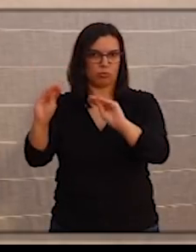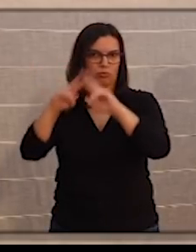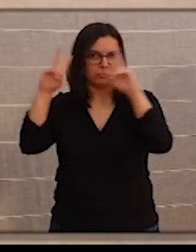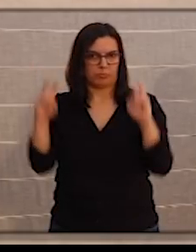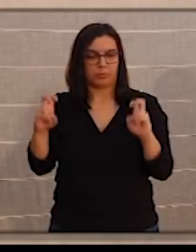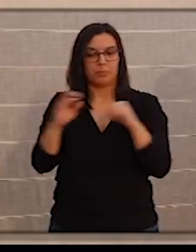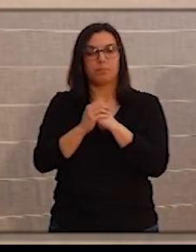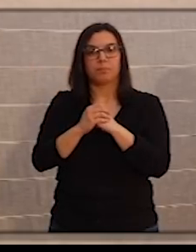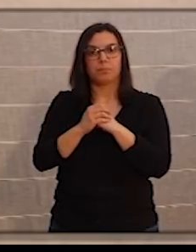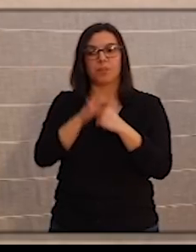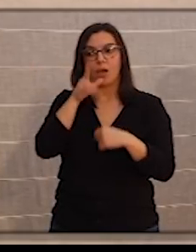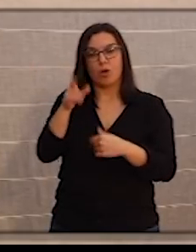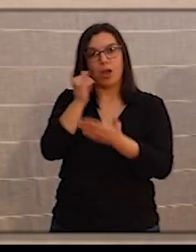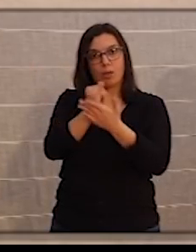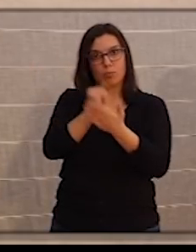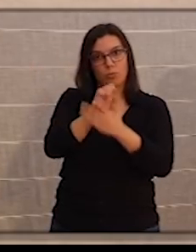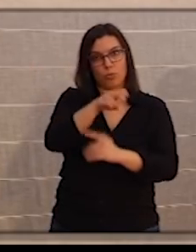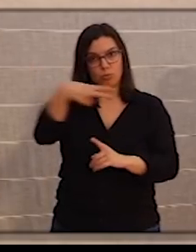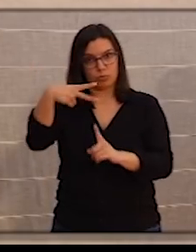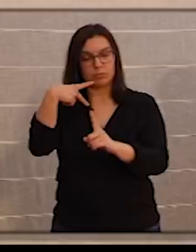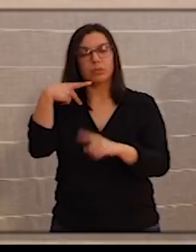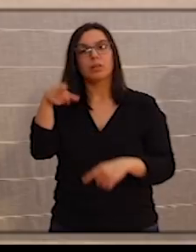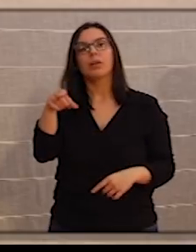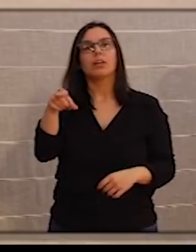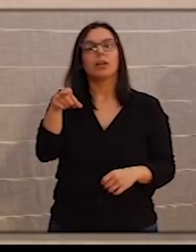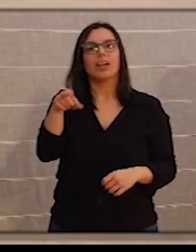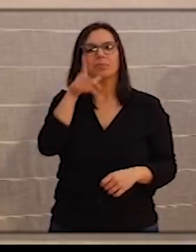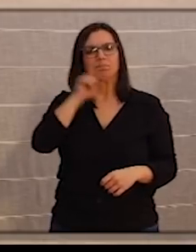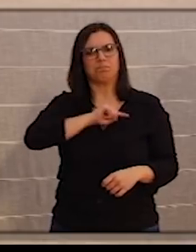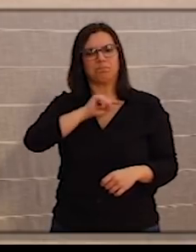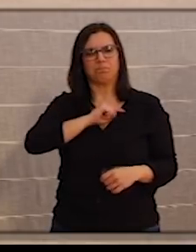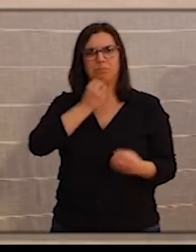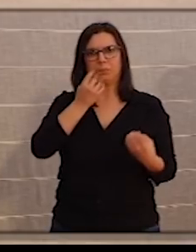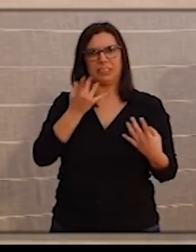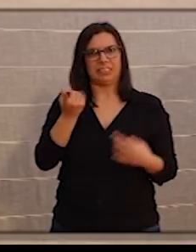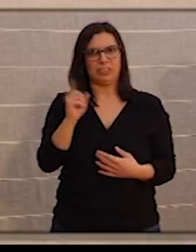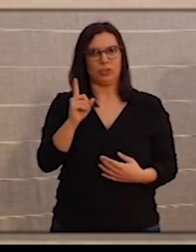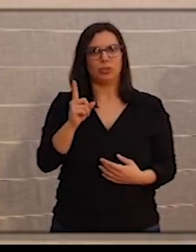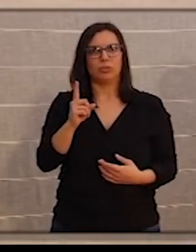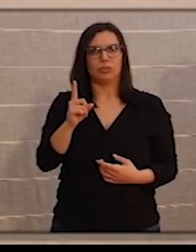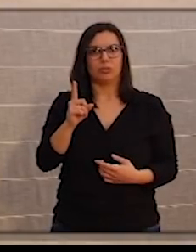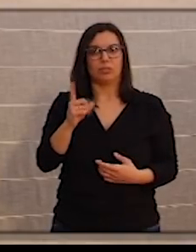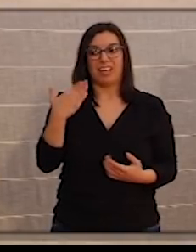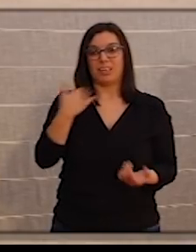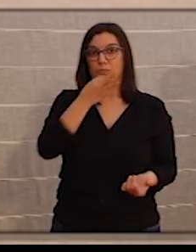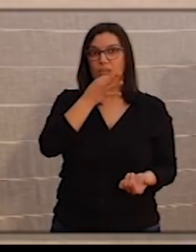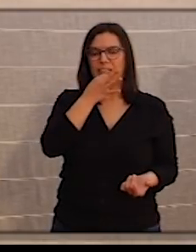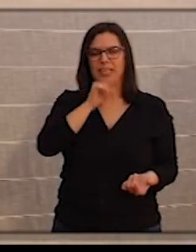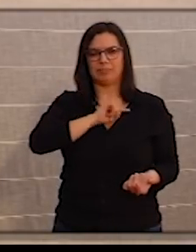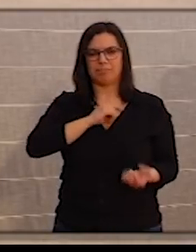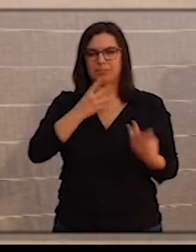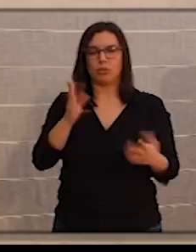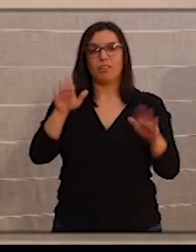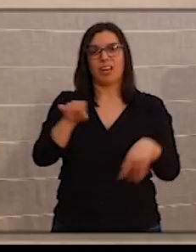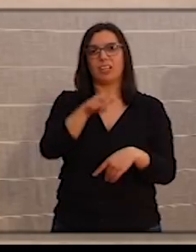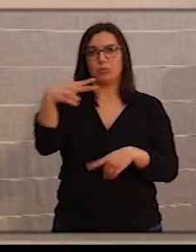consejero de Presidencia se ha hecho la prueba del coronavirus al encontrarse mal a lo largo de la tarde de ayer y ha dado